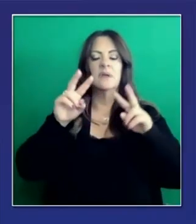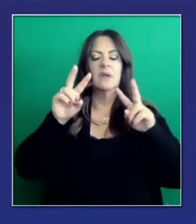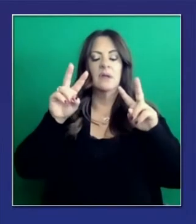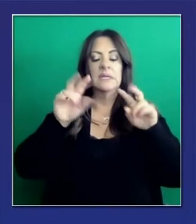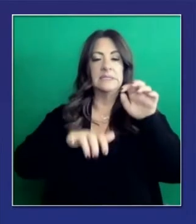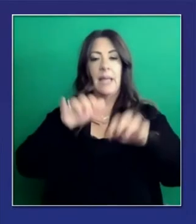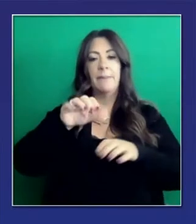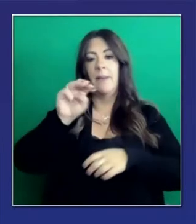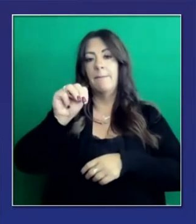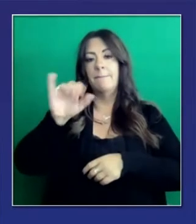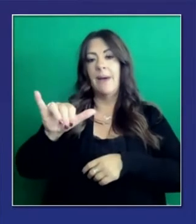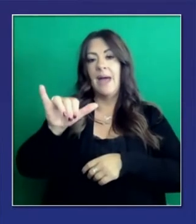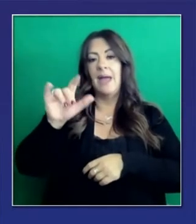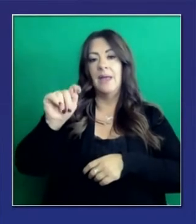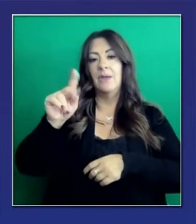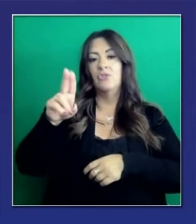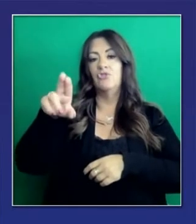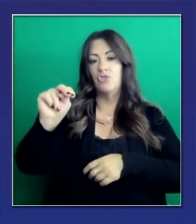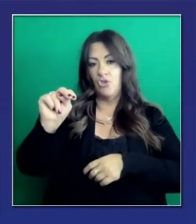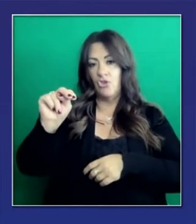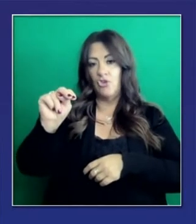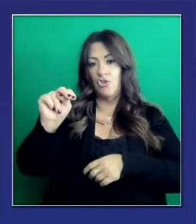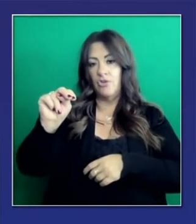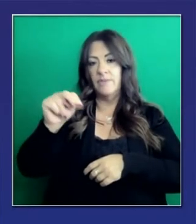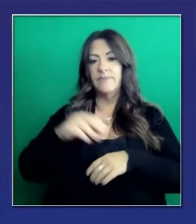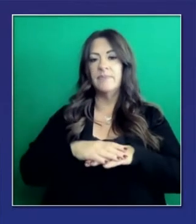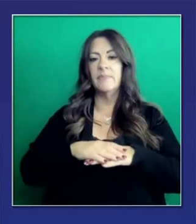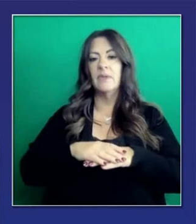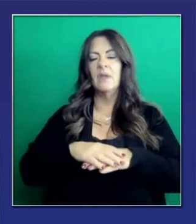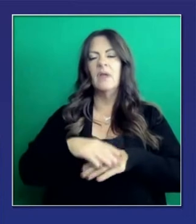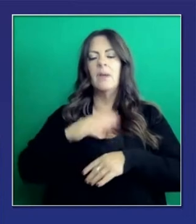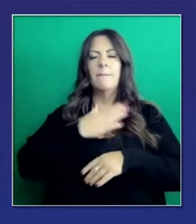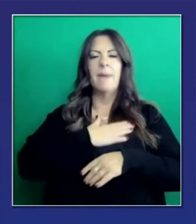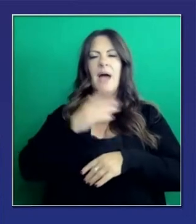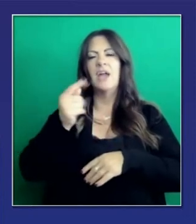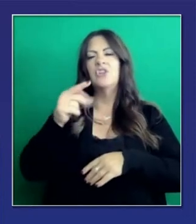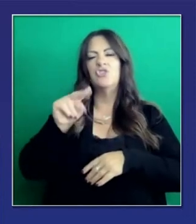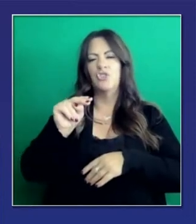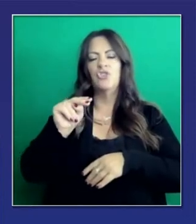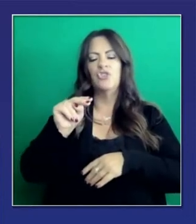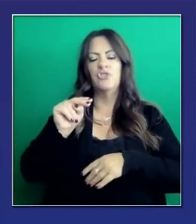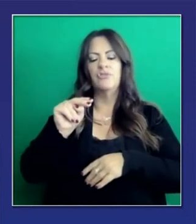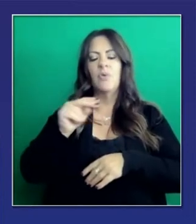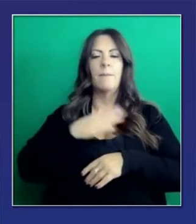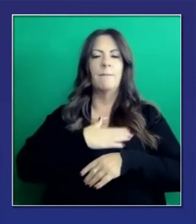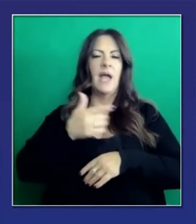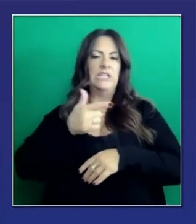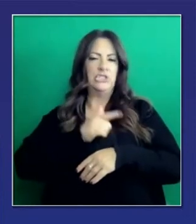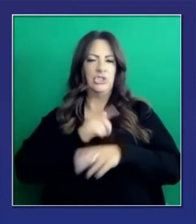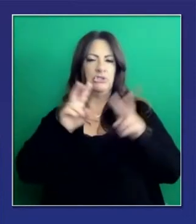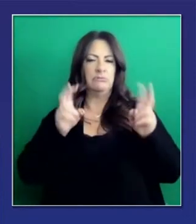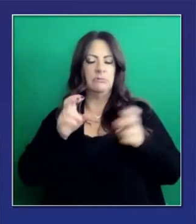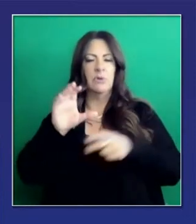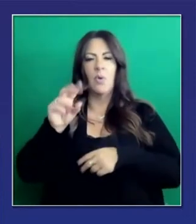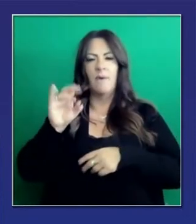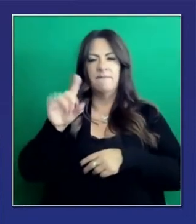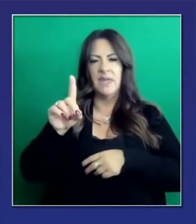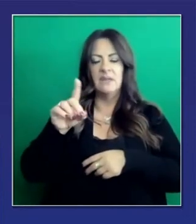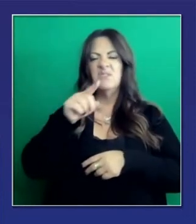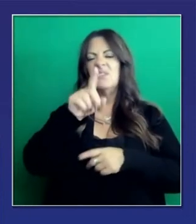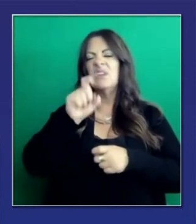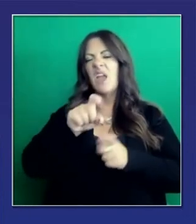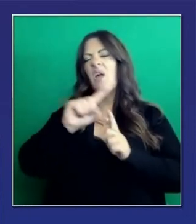My Turn, verán que encontrarán My Turn COVID. Tal vez es la primera cosa que aparece allí y pueden saber más al respecto.